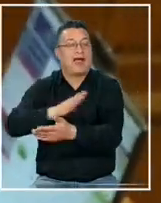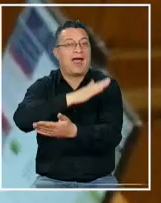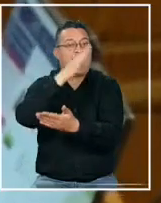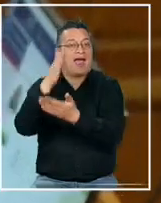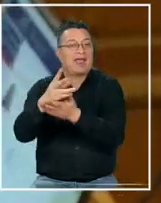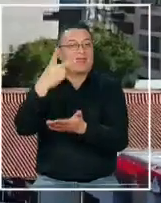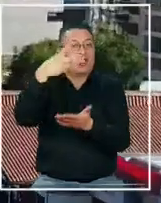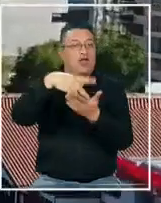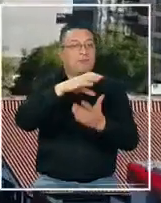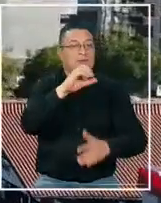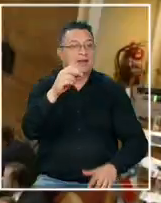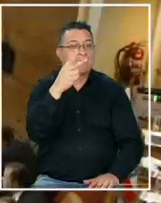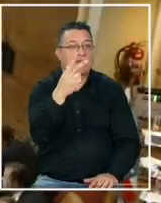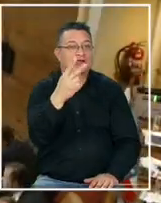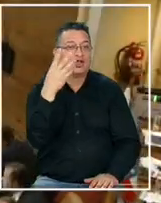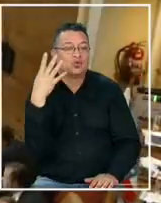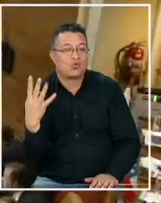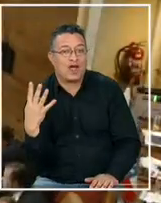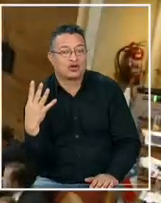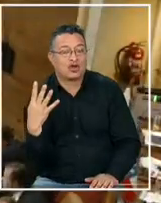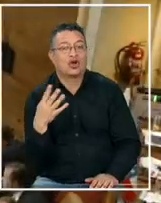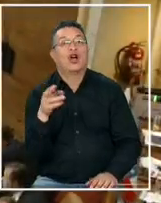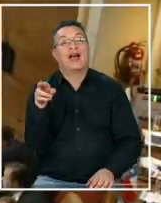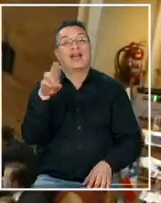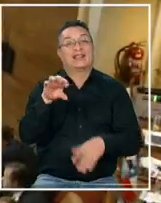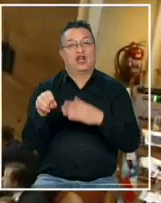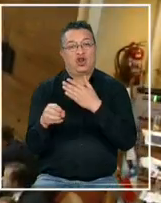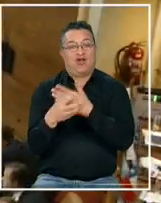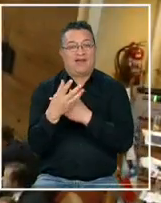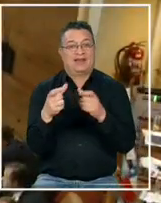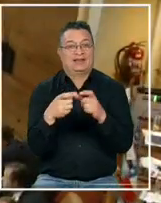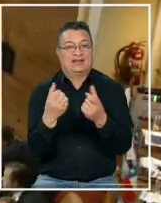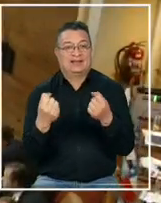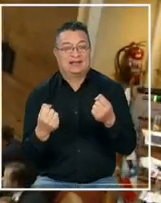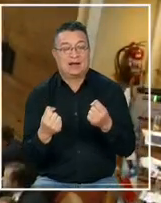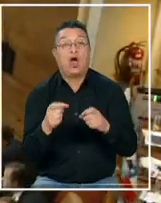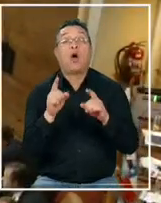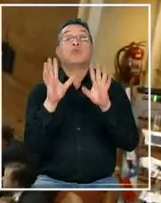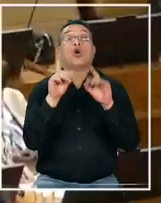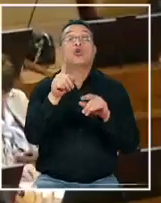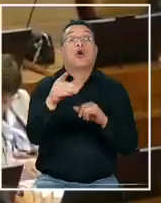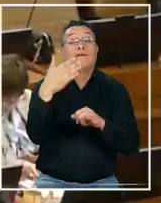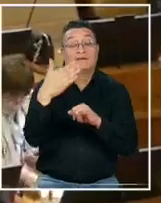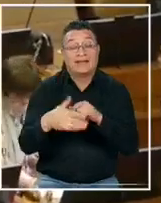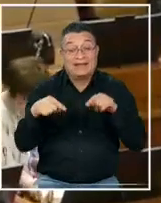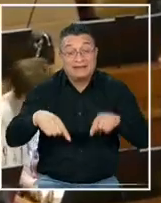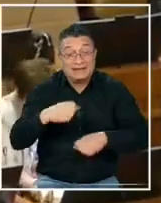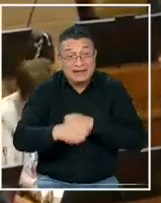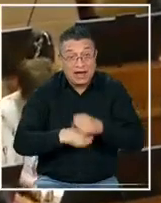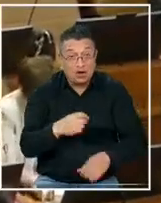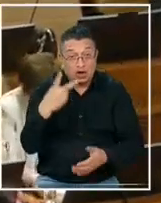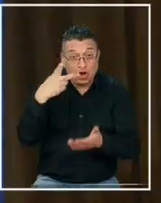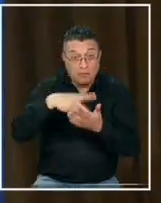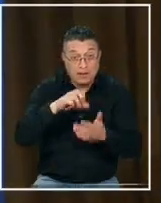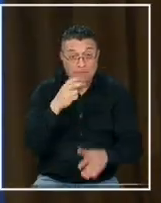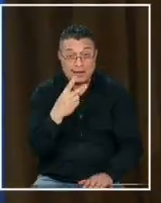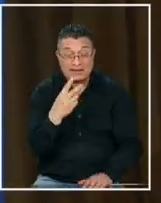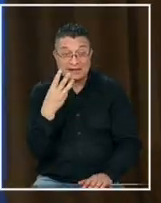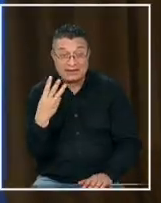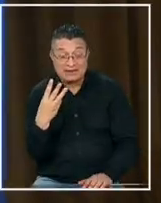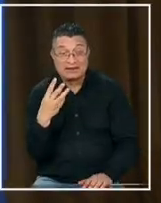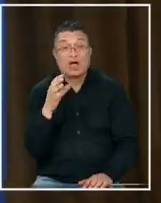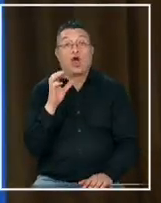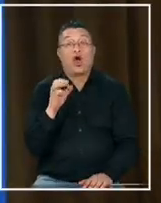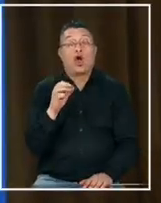el próximo año, hasta el 2024, para renovar su licencia de conducir. Y si se le venció este año, en el 2023 o el